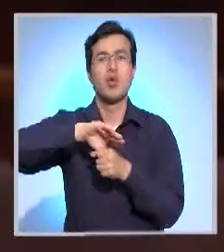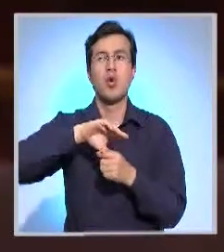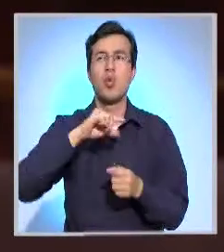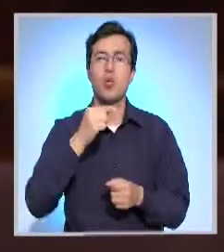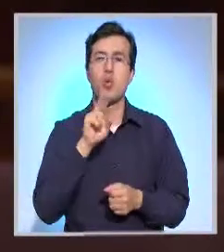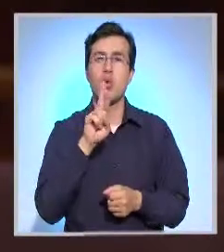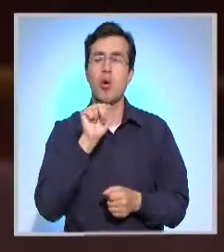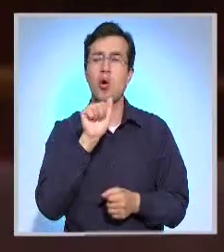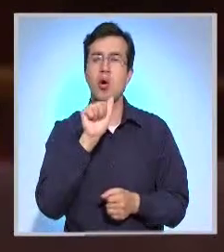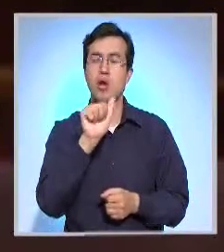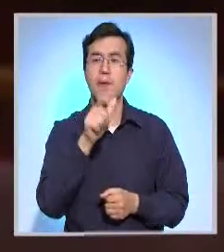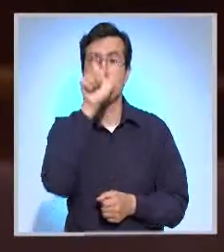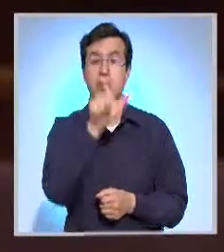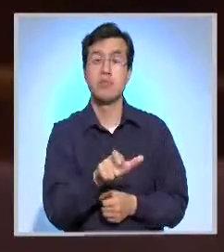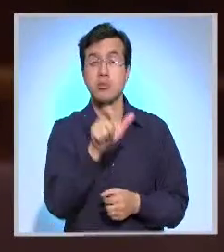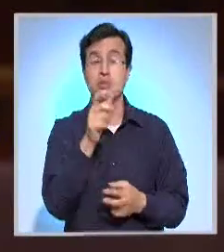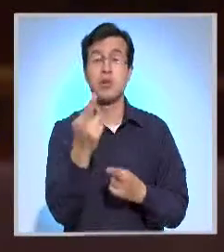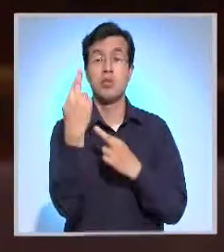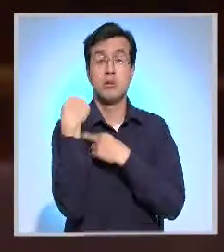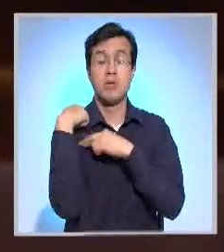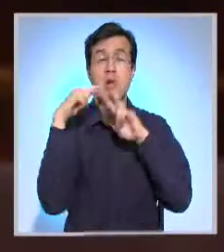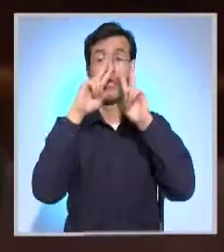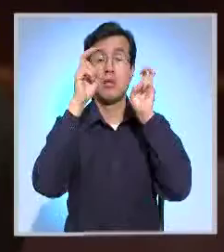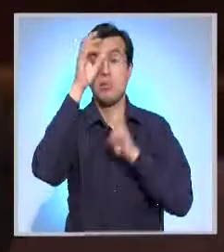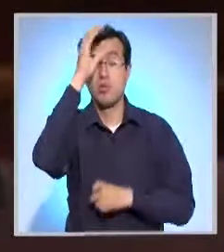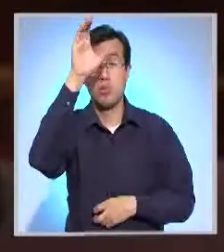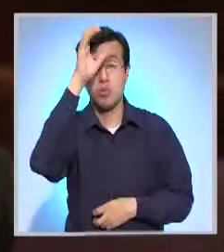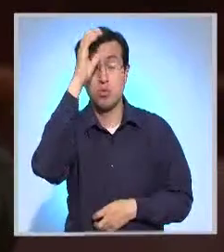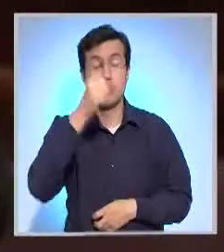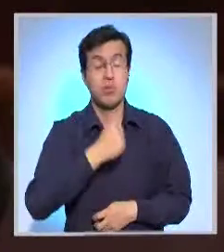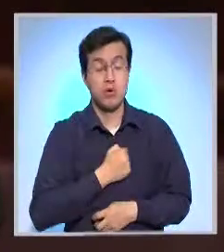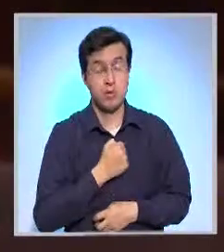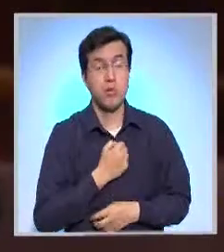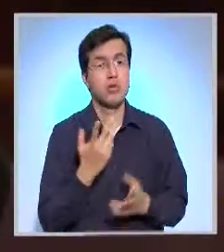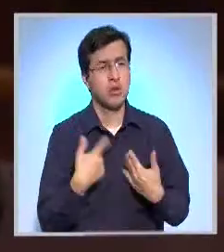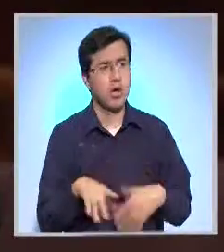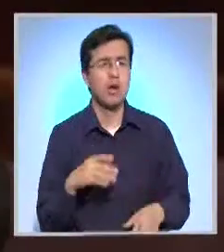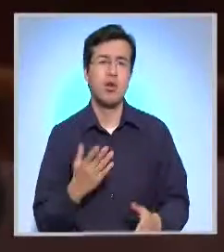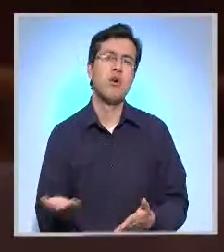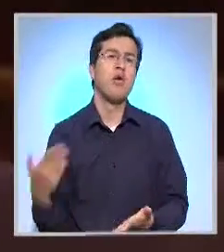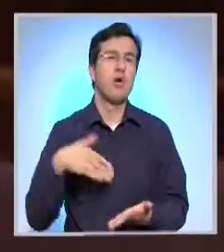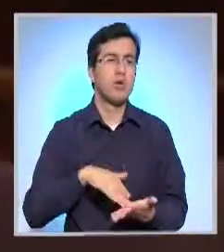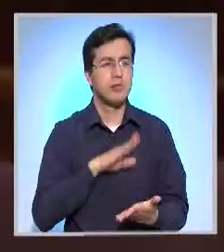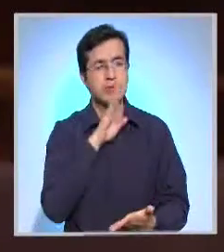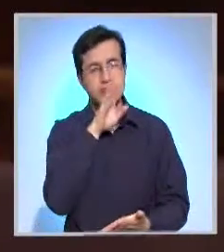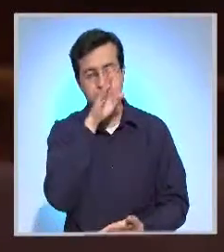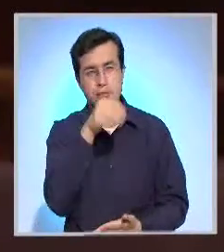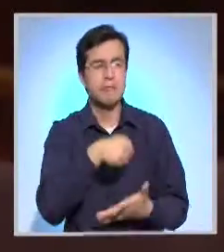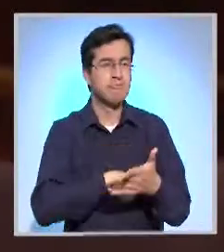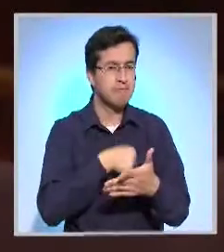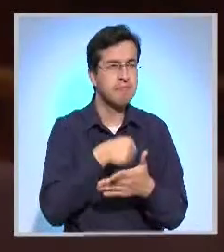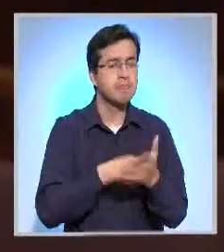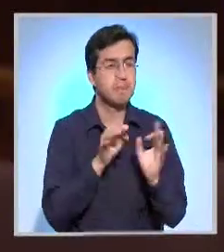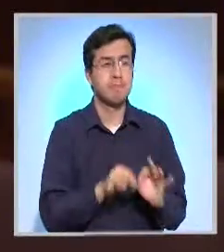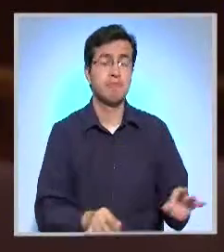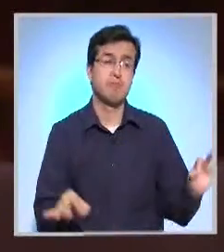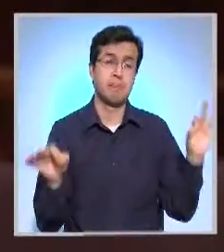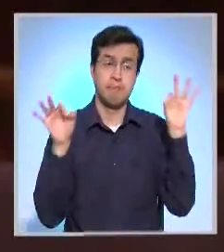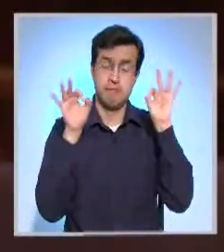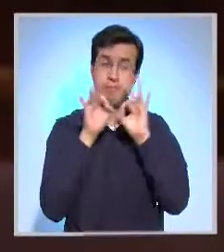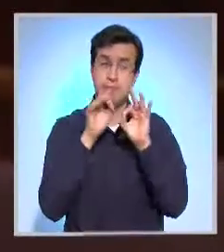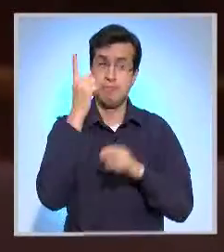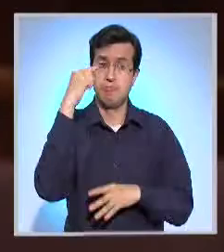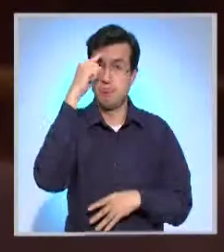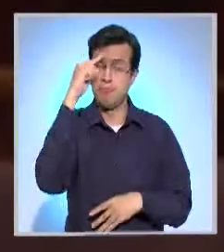cargo de la cartera de Cultura y Patrimonio. Y pues estuvimos ya insistiendo, visibilizando la necesidad de que el